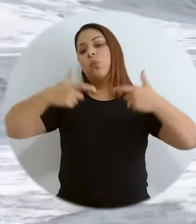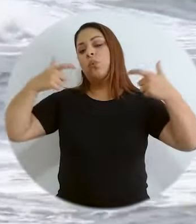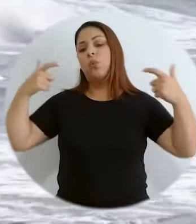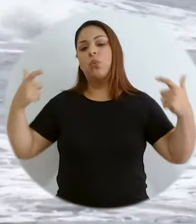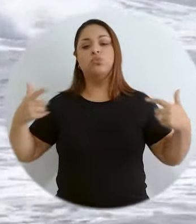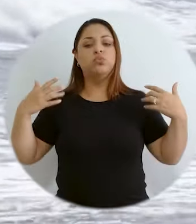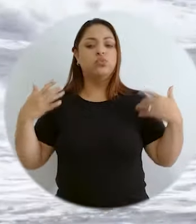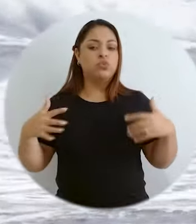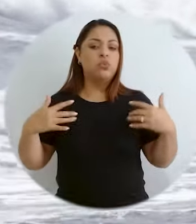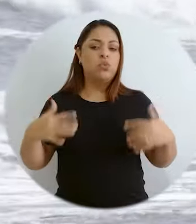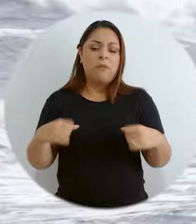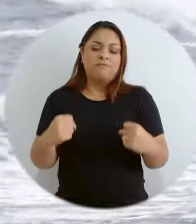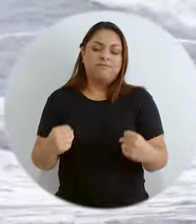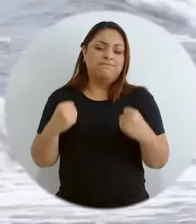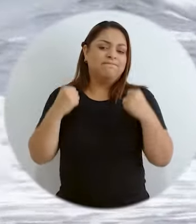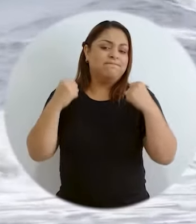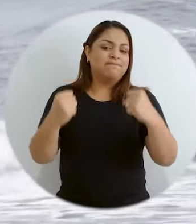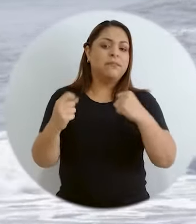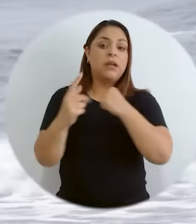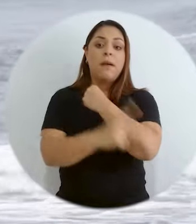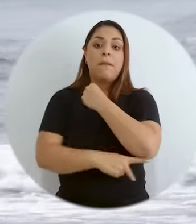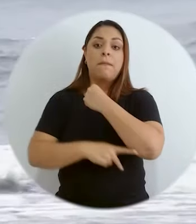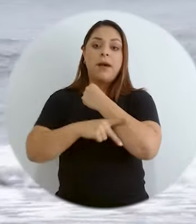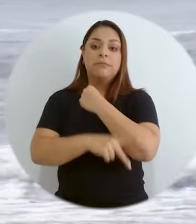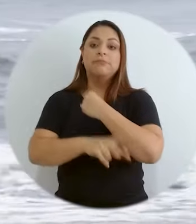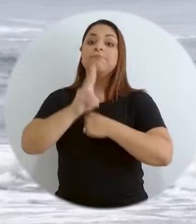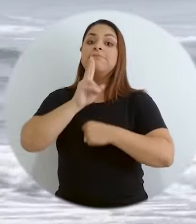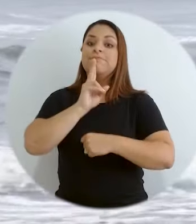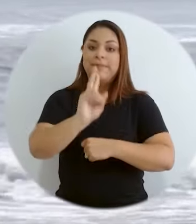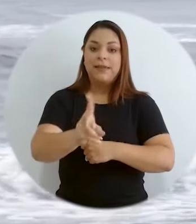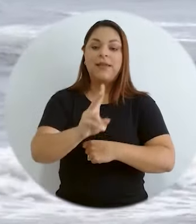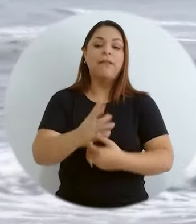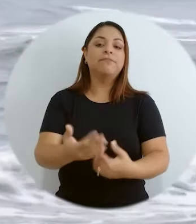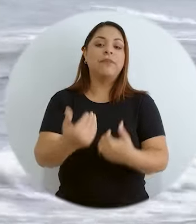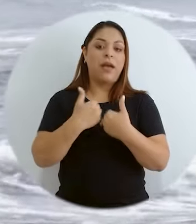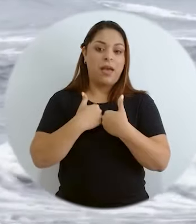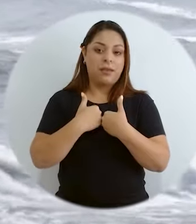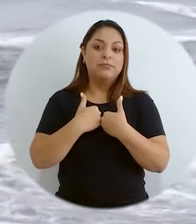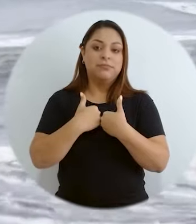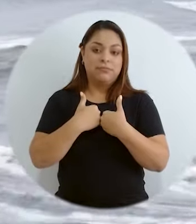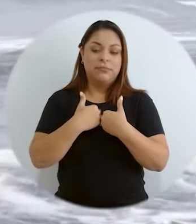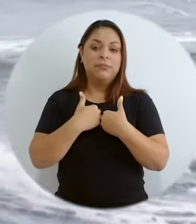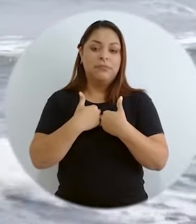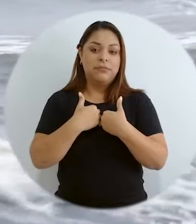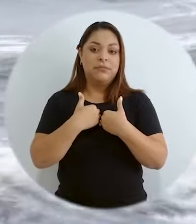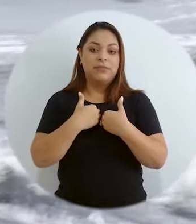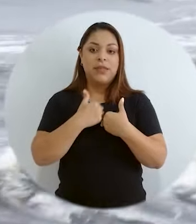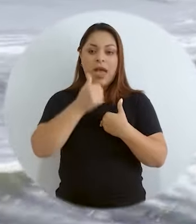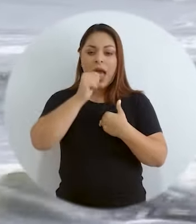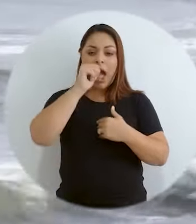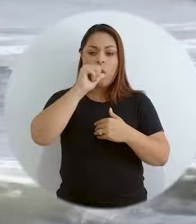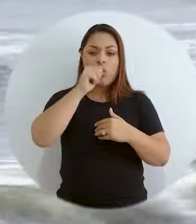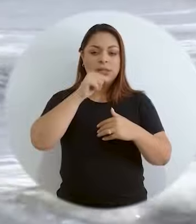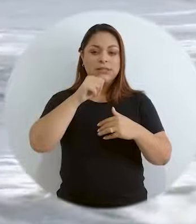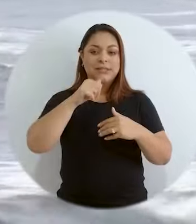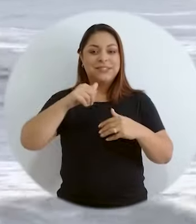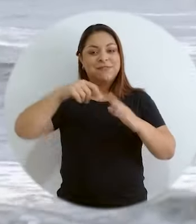océanos que es un gran potencial que tenemos en el país y que en definitiva puede llevarnos